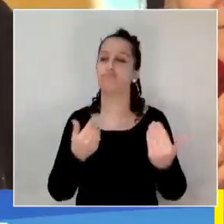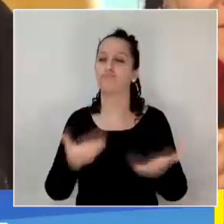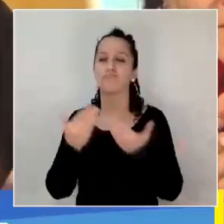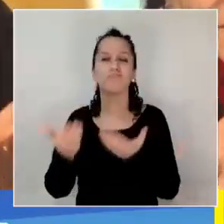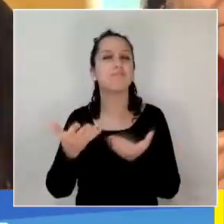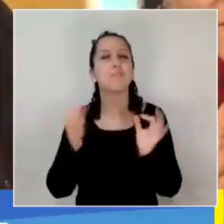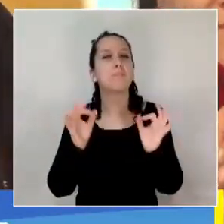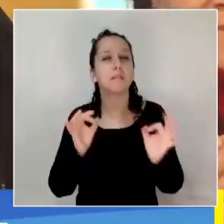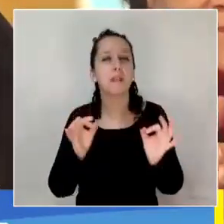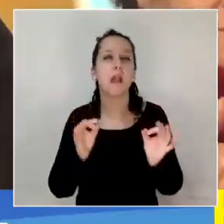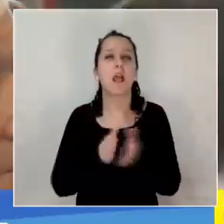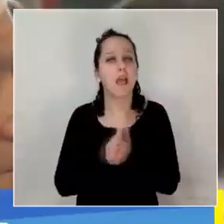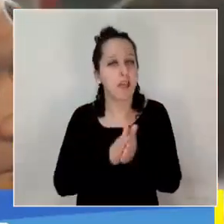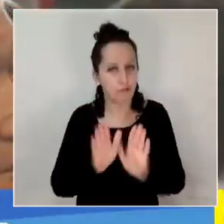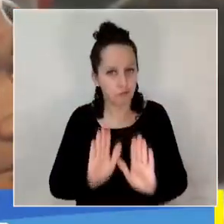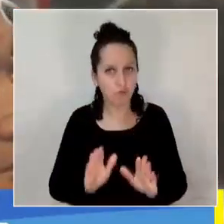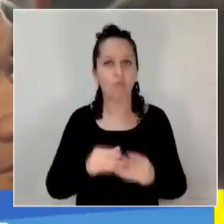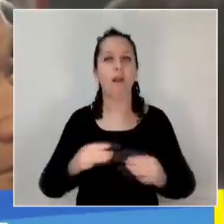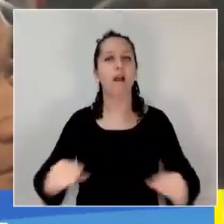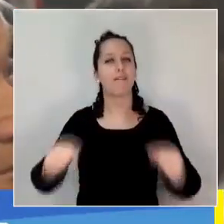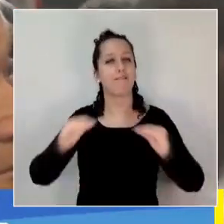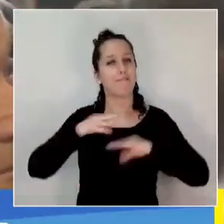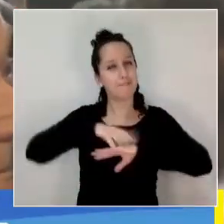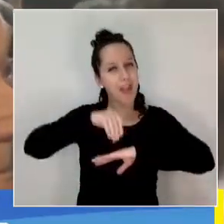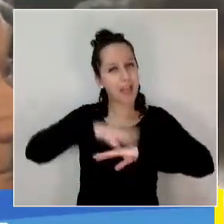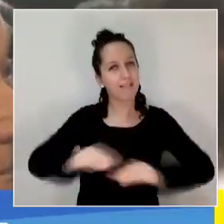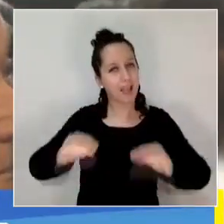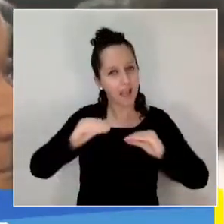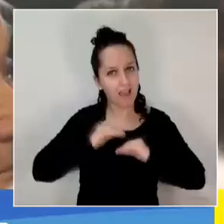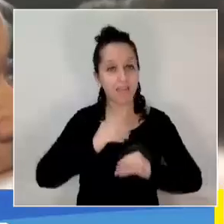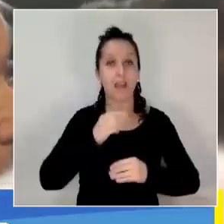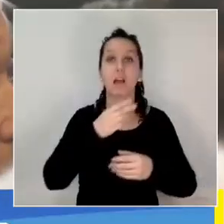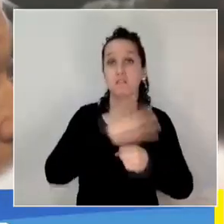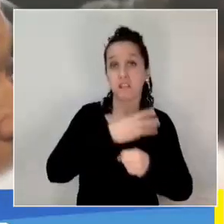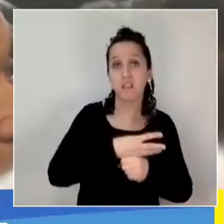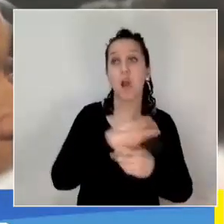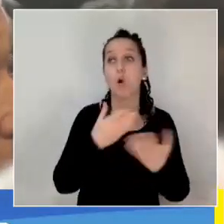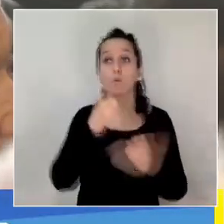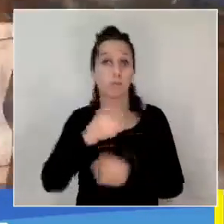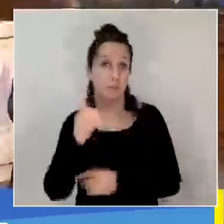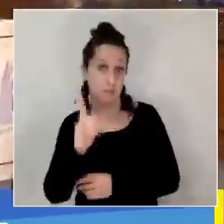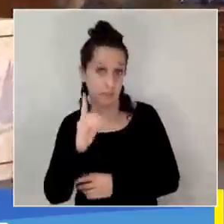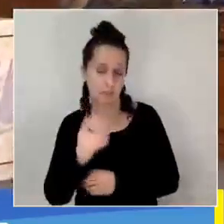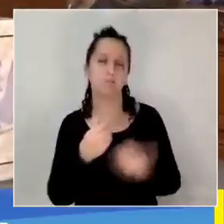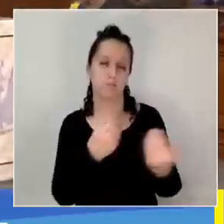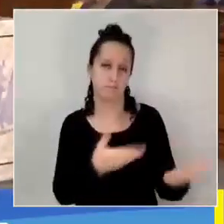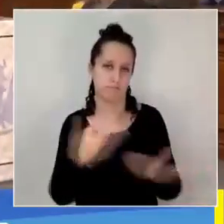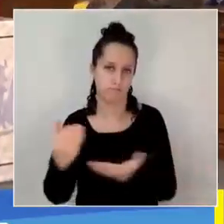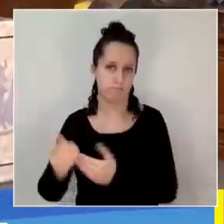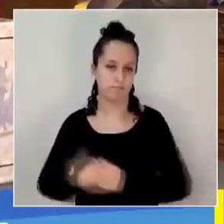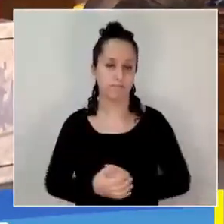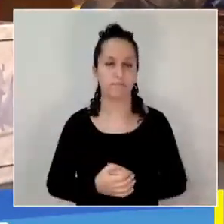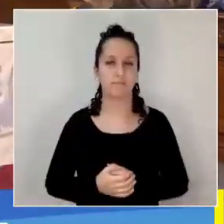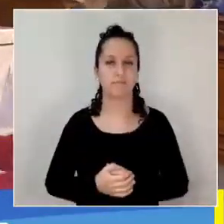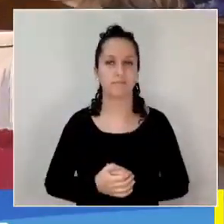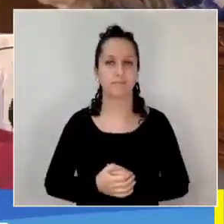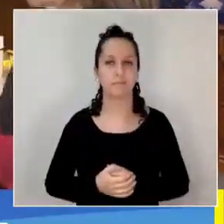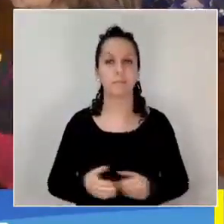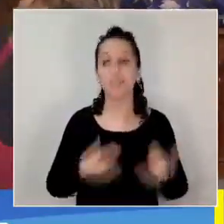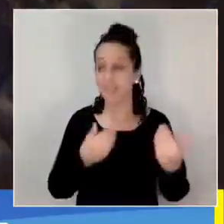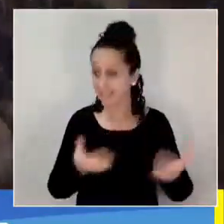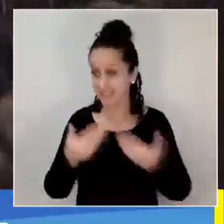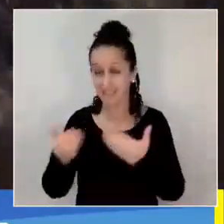implementos como estufas, cifrasadas, a personas mayores y en situación de discapacidad. La entrega de estos